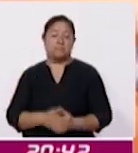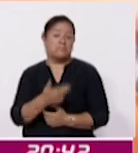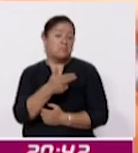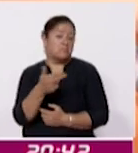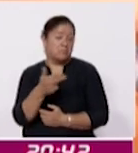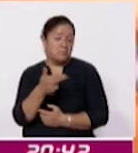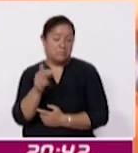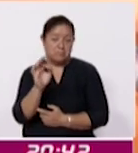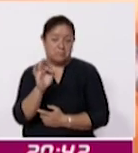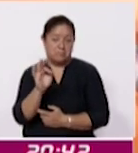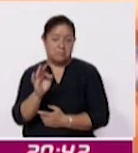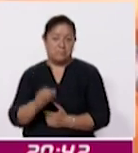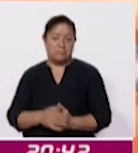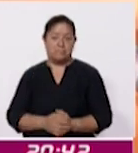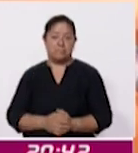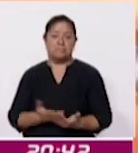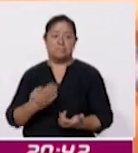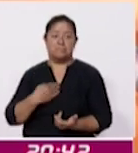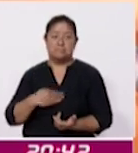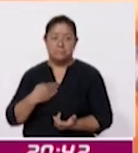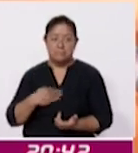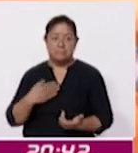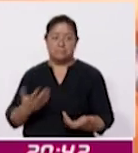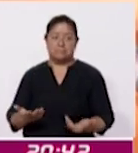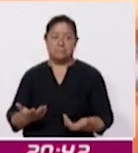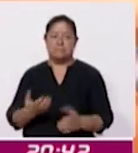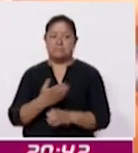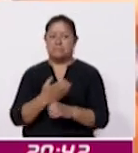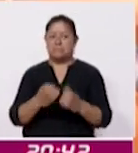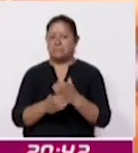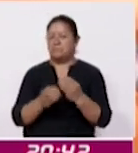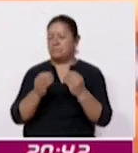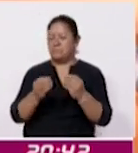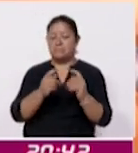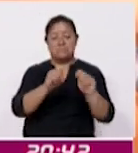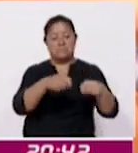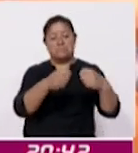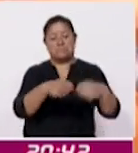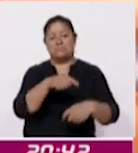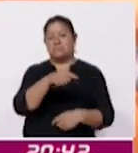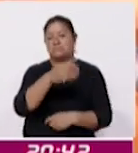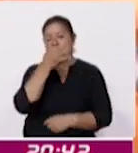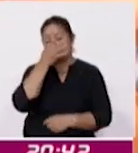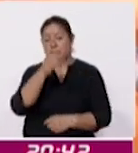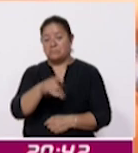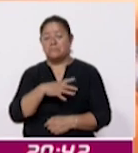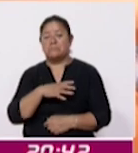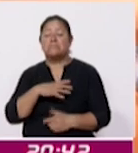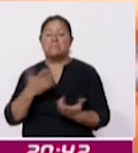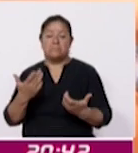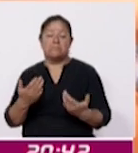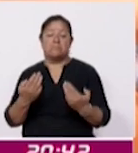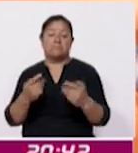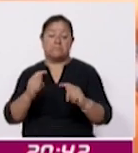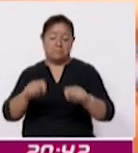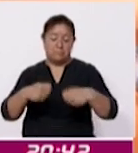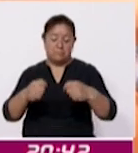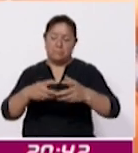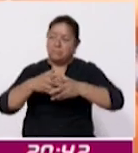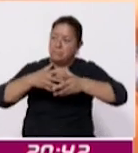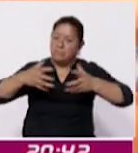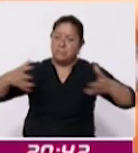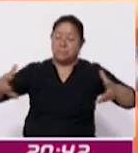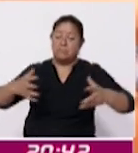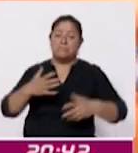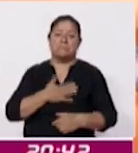creo hasta al baño son muchas cosas hasta una tienda o sea eso es un comercio muy grande yo siento que es una gran